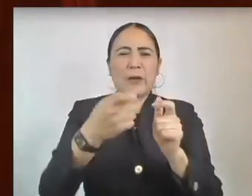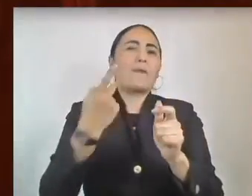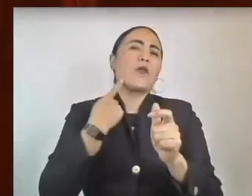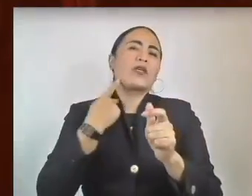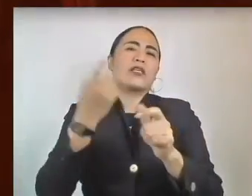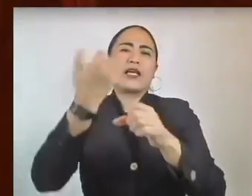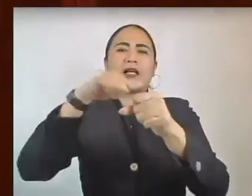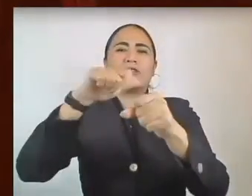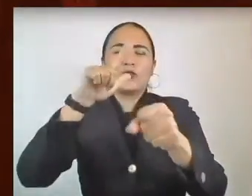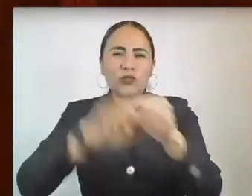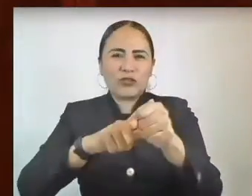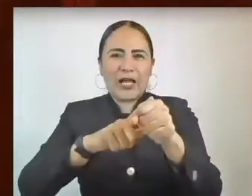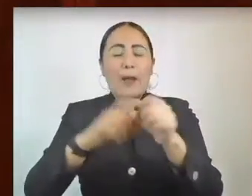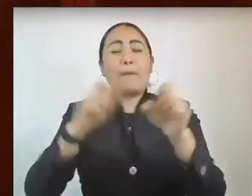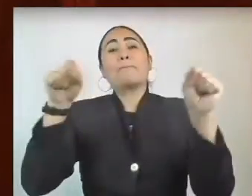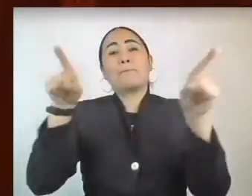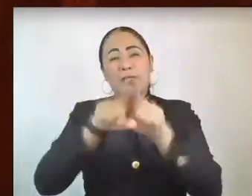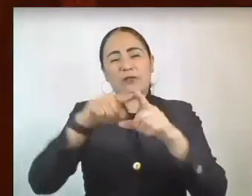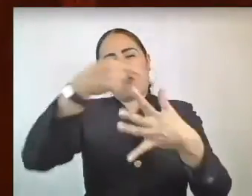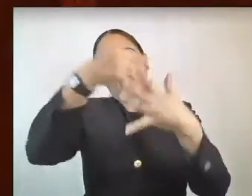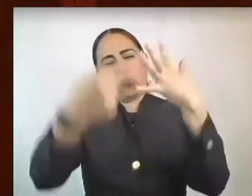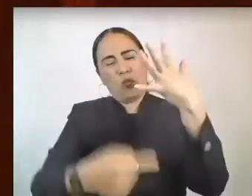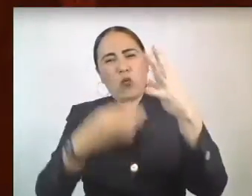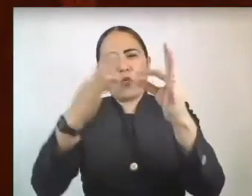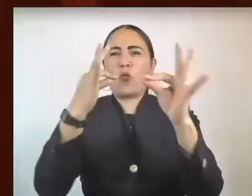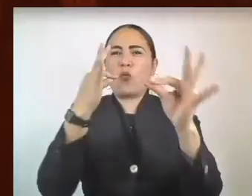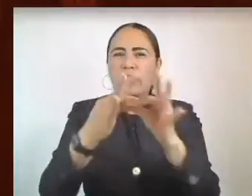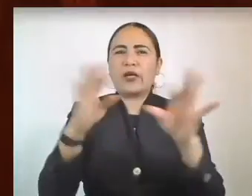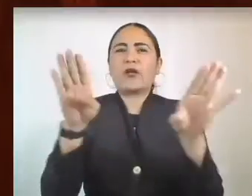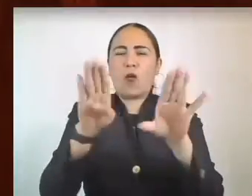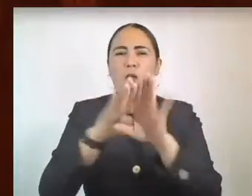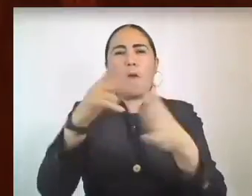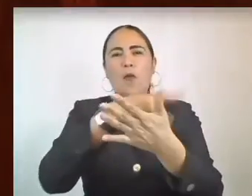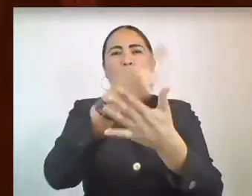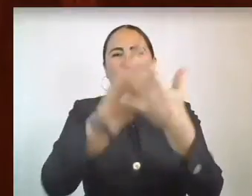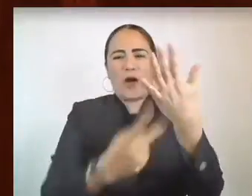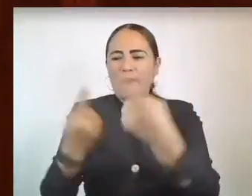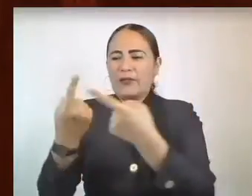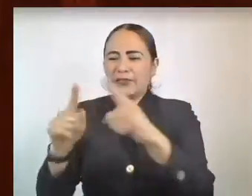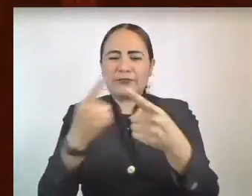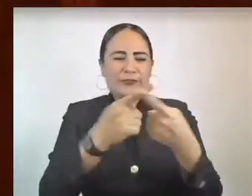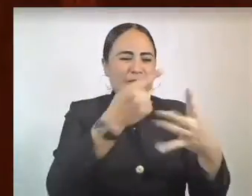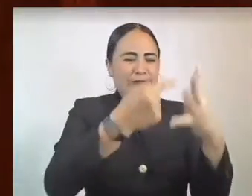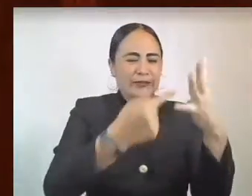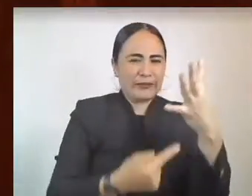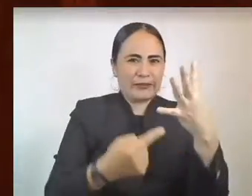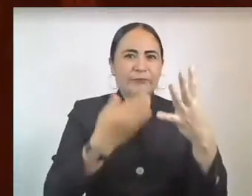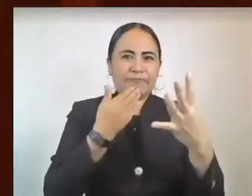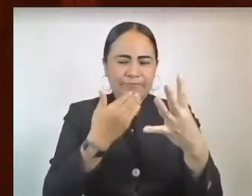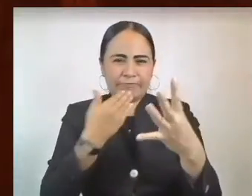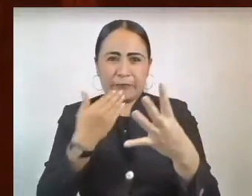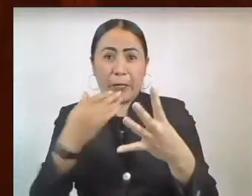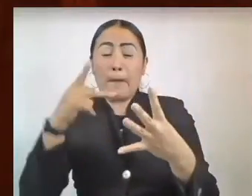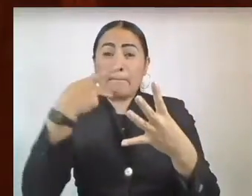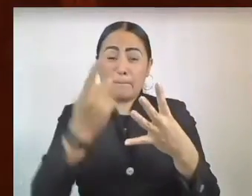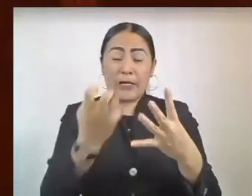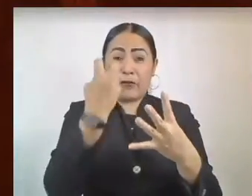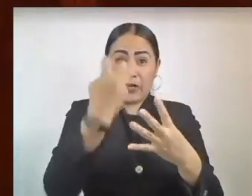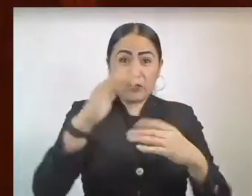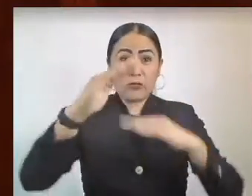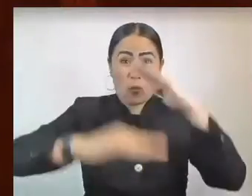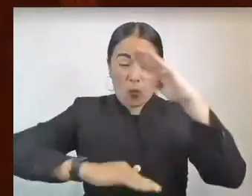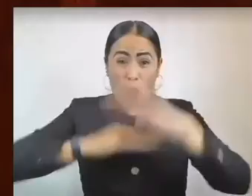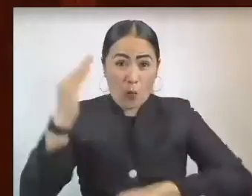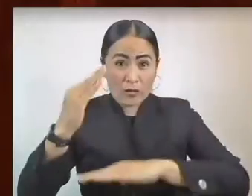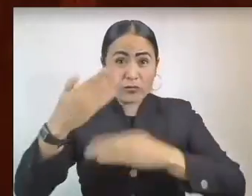consecuente materialización en sus programas. Sin embargo, para que estos realmente tengan un impacto positivo